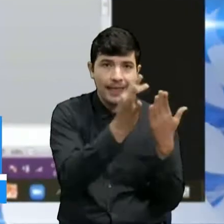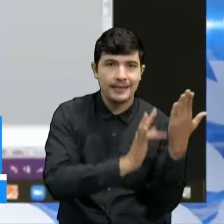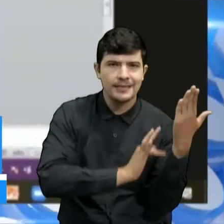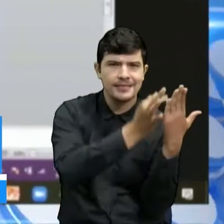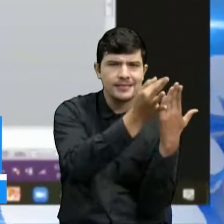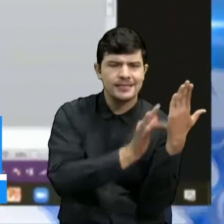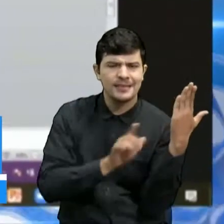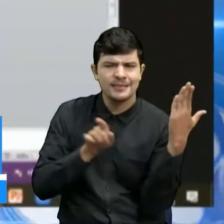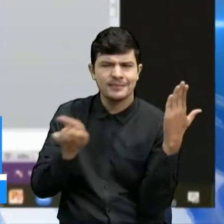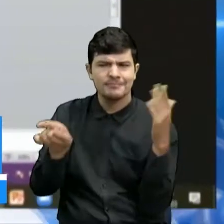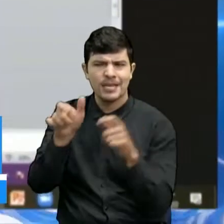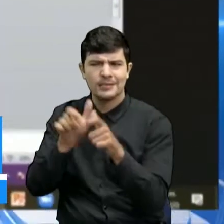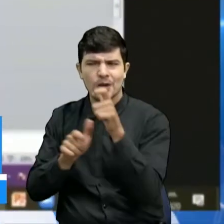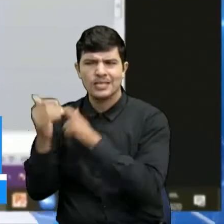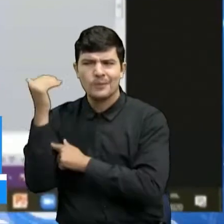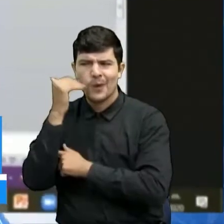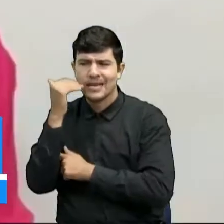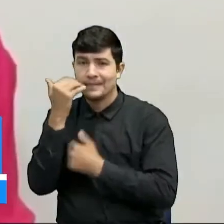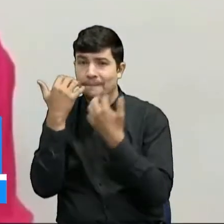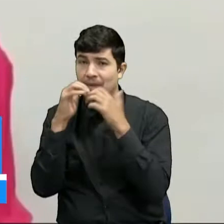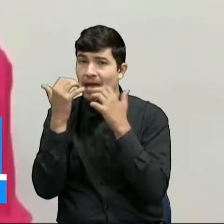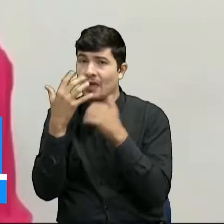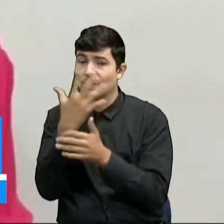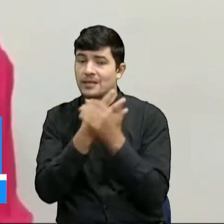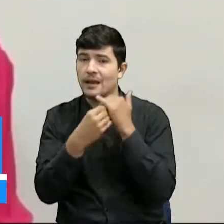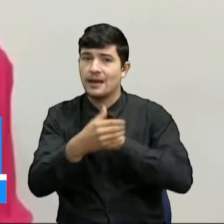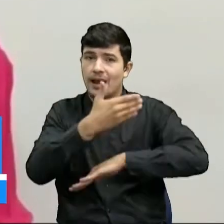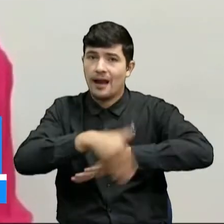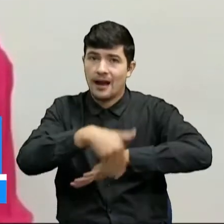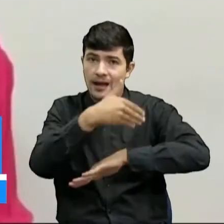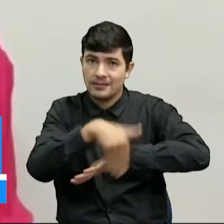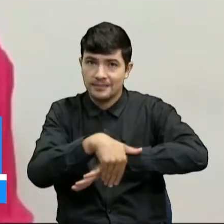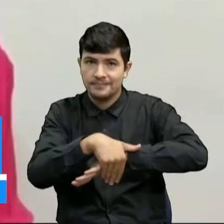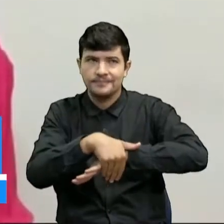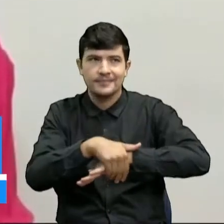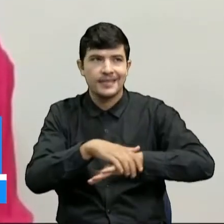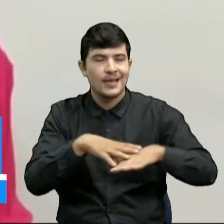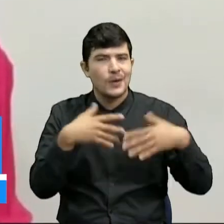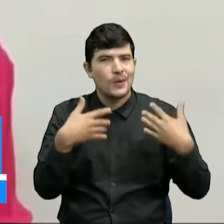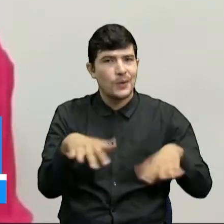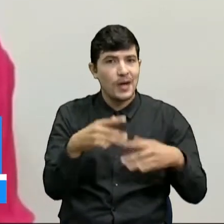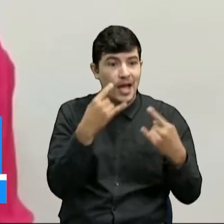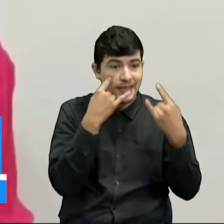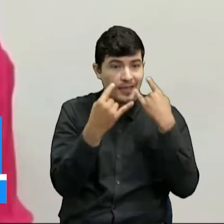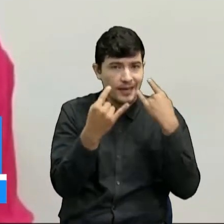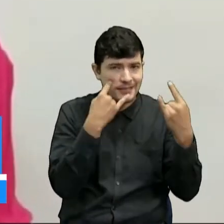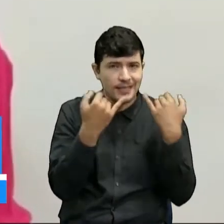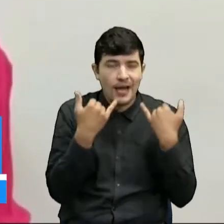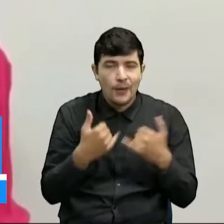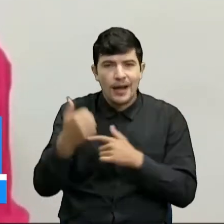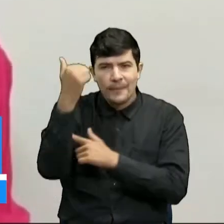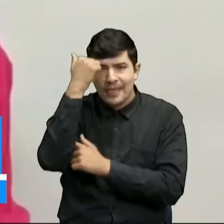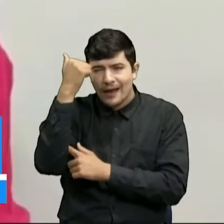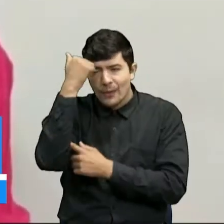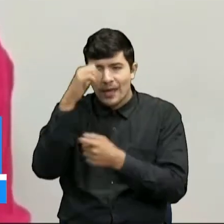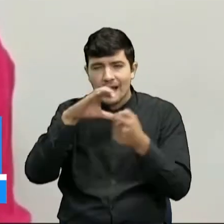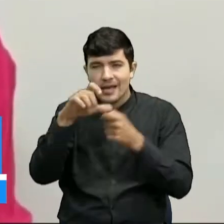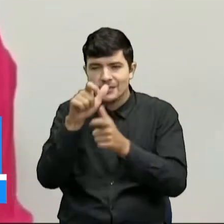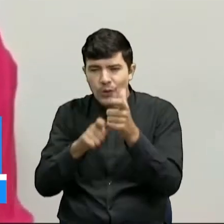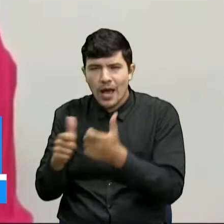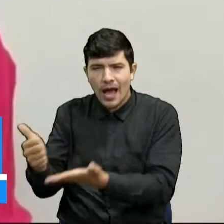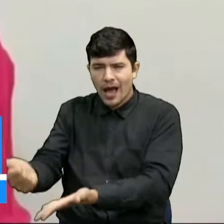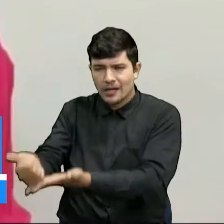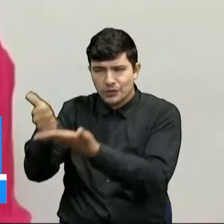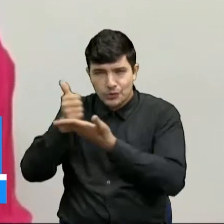miedo urbano femenino que existe en la región. Y sería muy interesante poder implementar una pedagogía ciudadana que ayude a ampliar